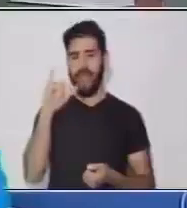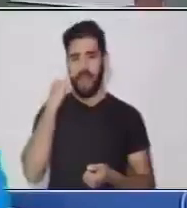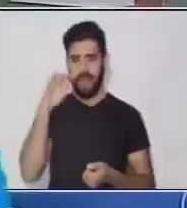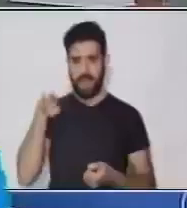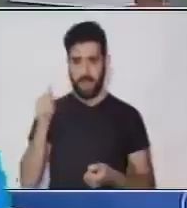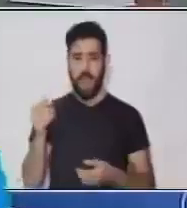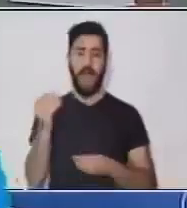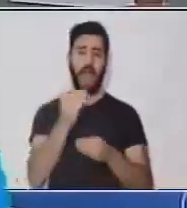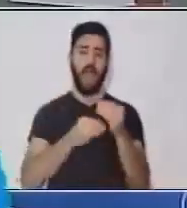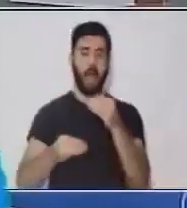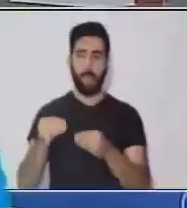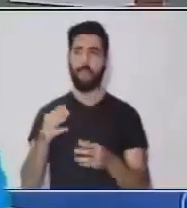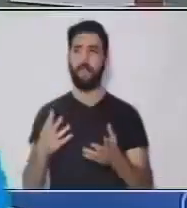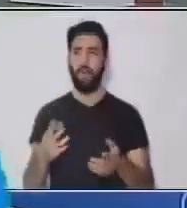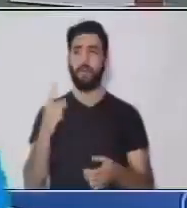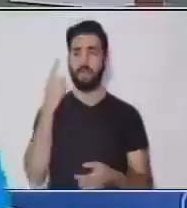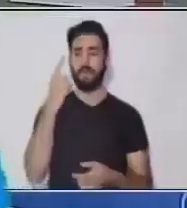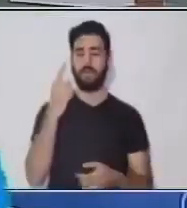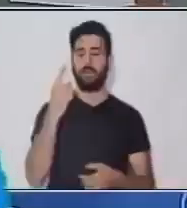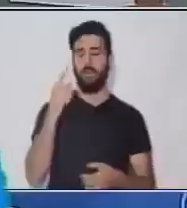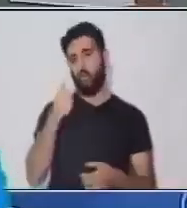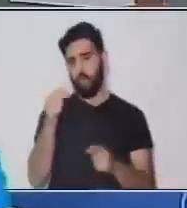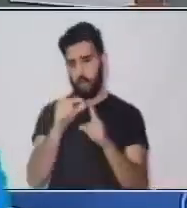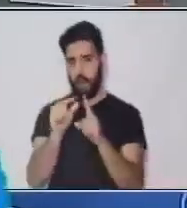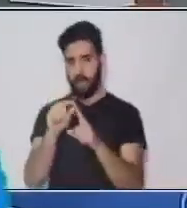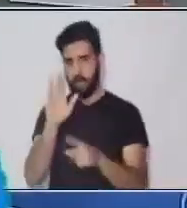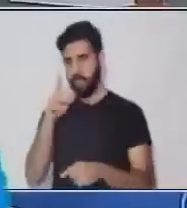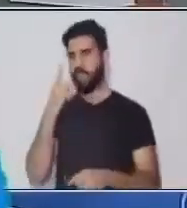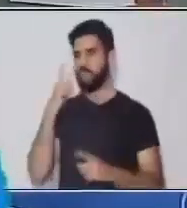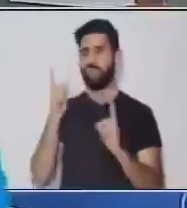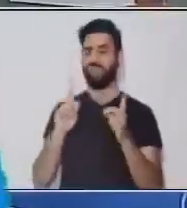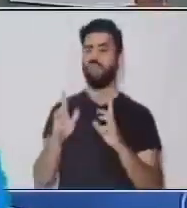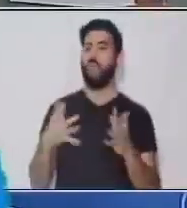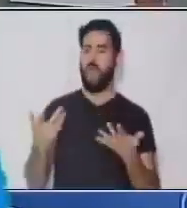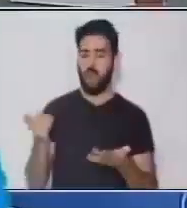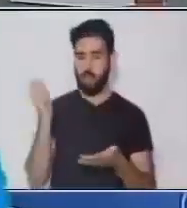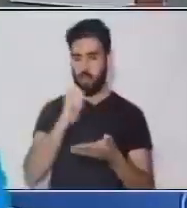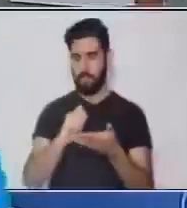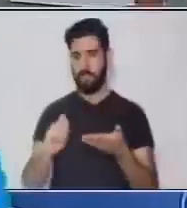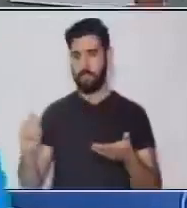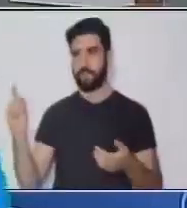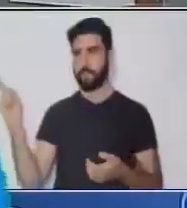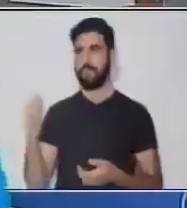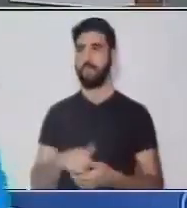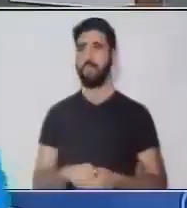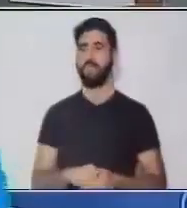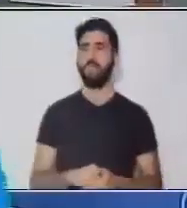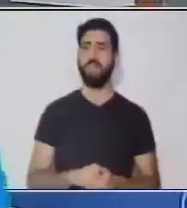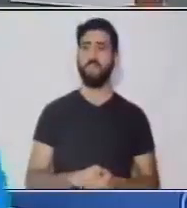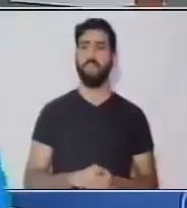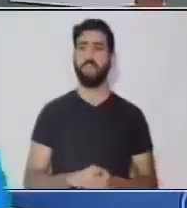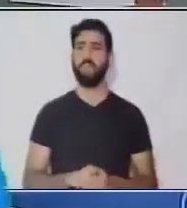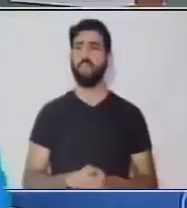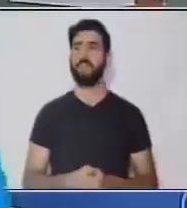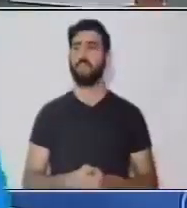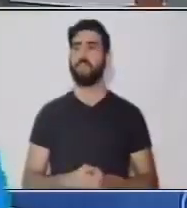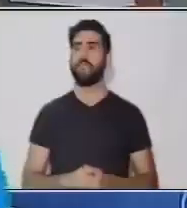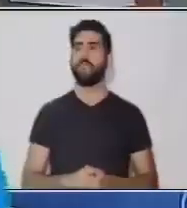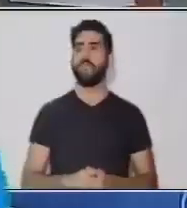Excelente. O... Siembra, ¿verdad? Entonces, podemos decir... O podemos escribir... El perro de mi tía es muy travieso.